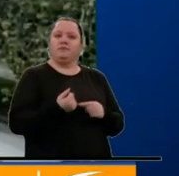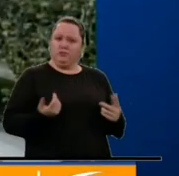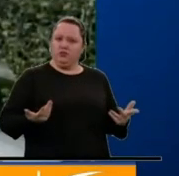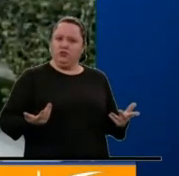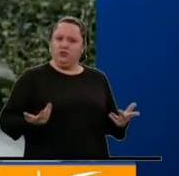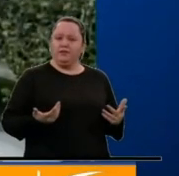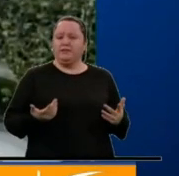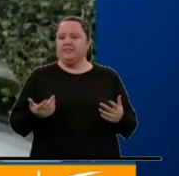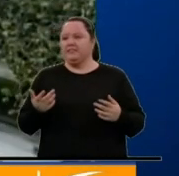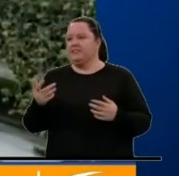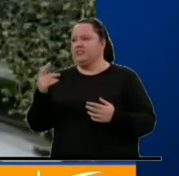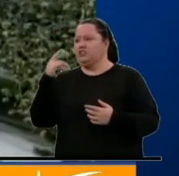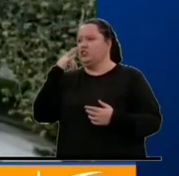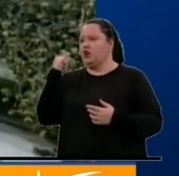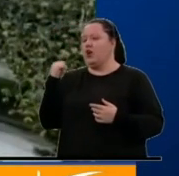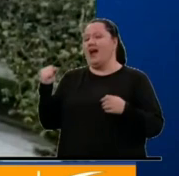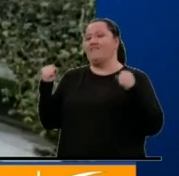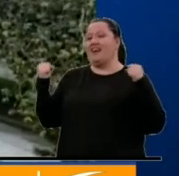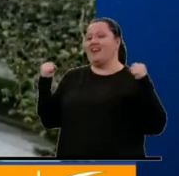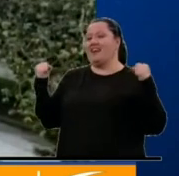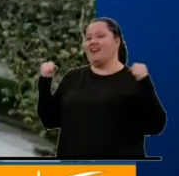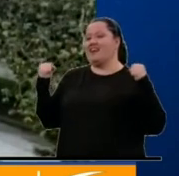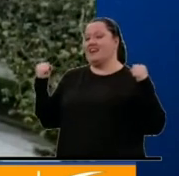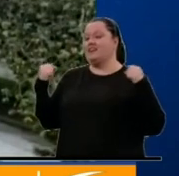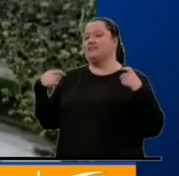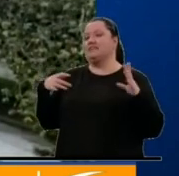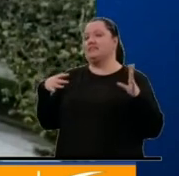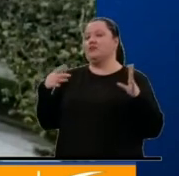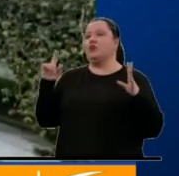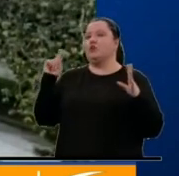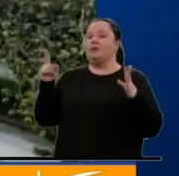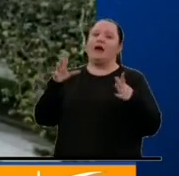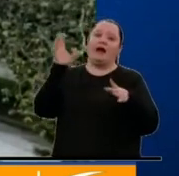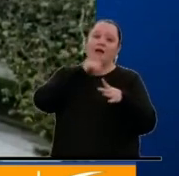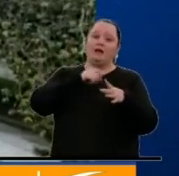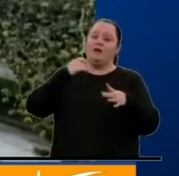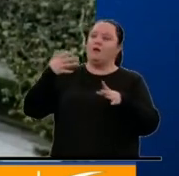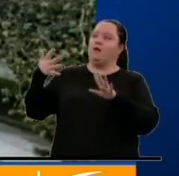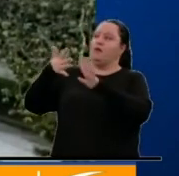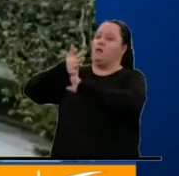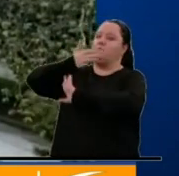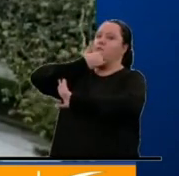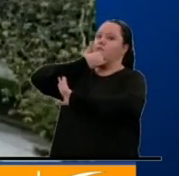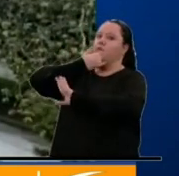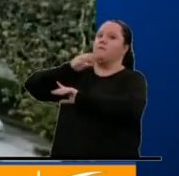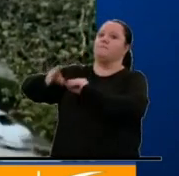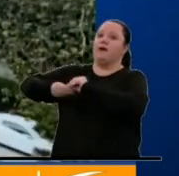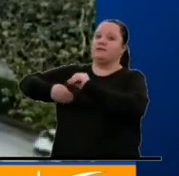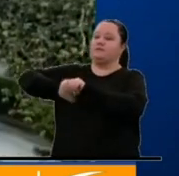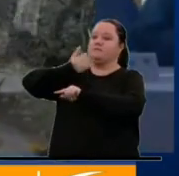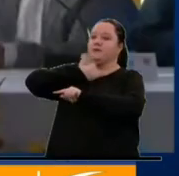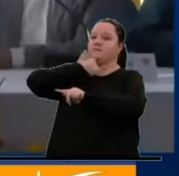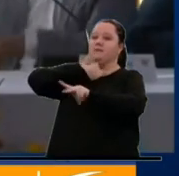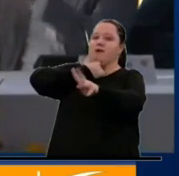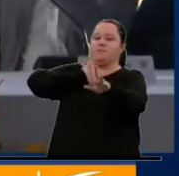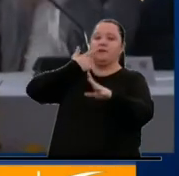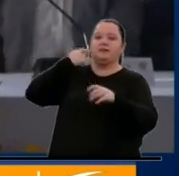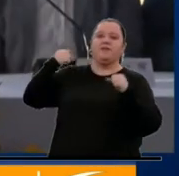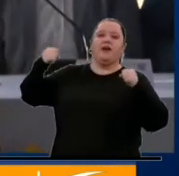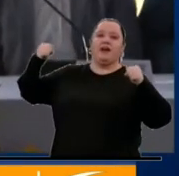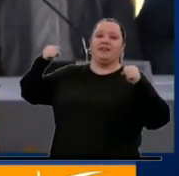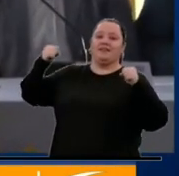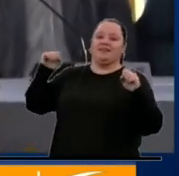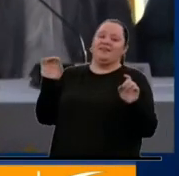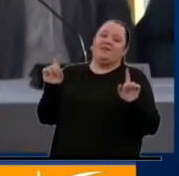Yo creo que hay un afán. Y ese afán explica por qué se hizo este anuncio fallido y por qué se están cometiendo errores. Sin